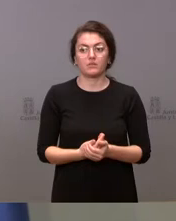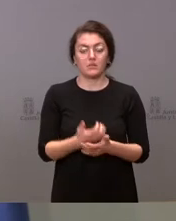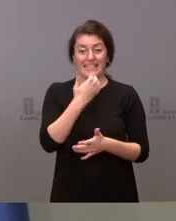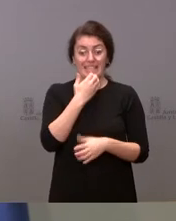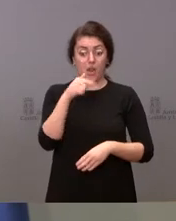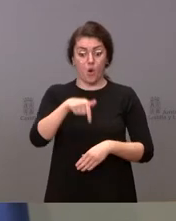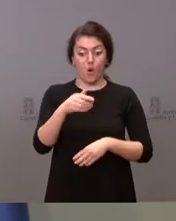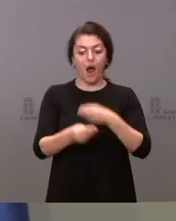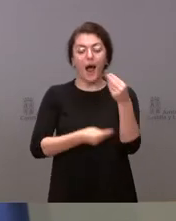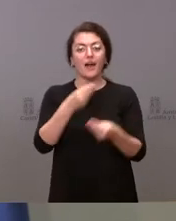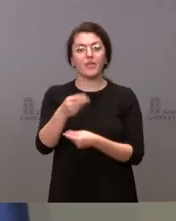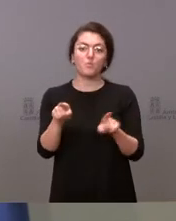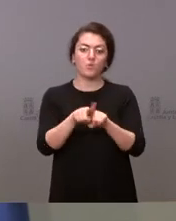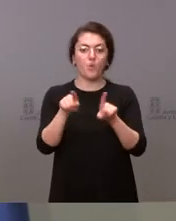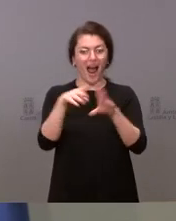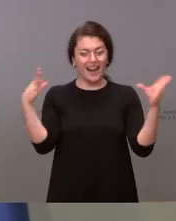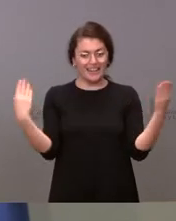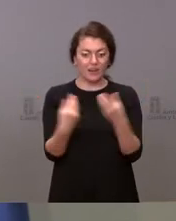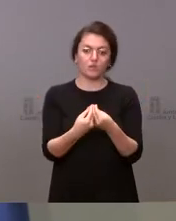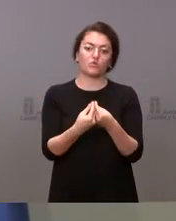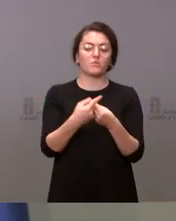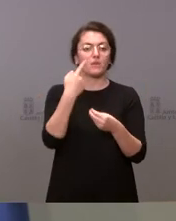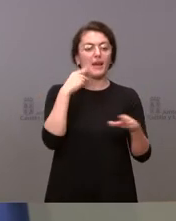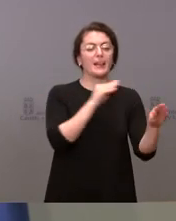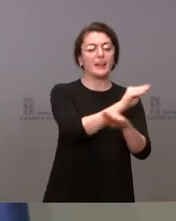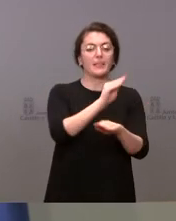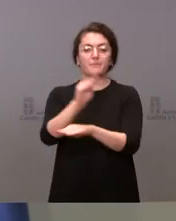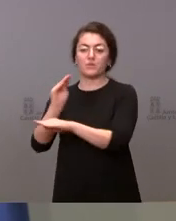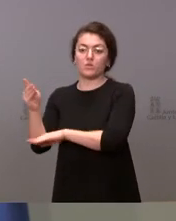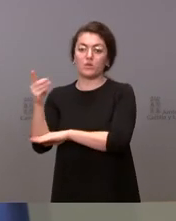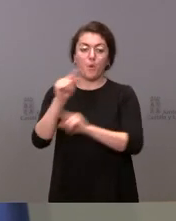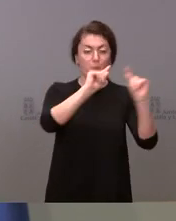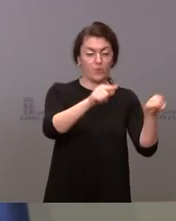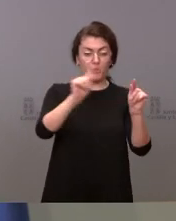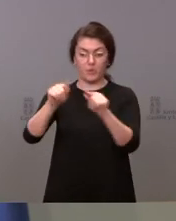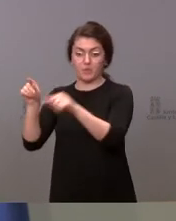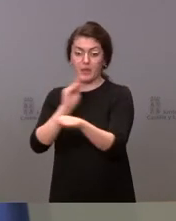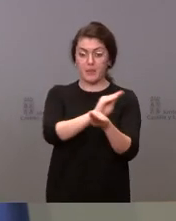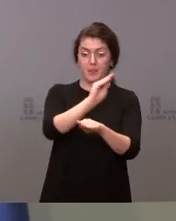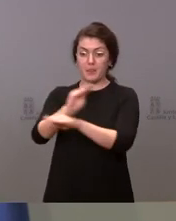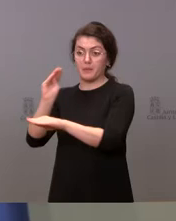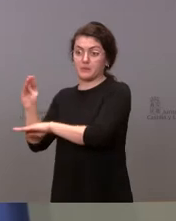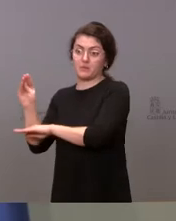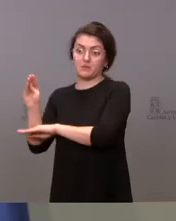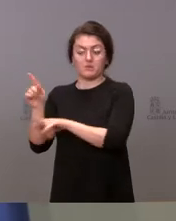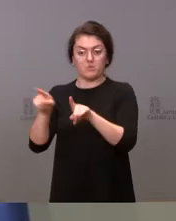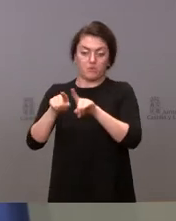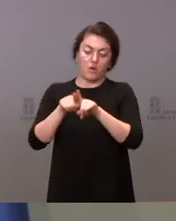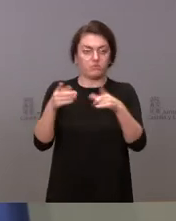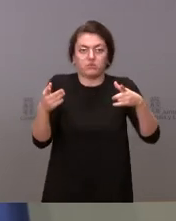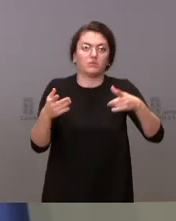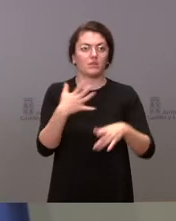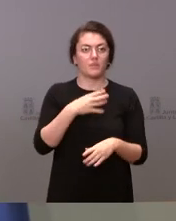de todas las inversiones que hemos hecho provincia por provincia, pues tendríamos que estar negociando con